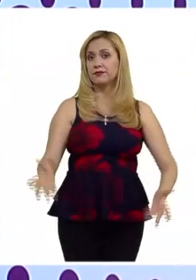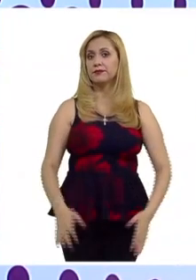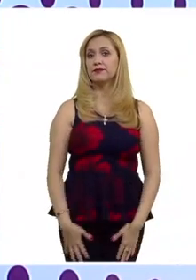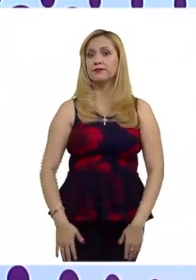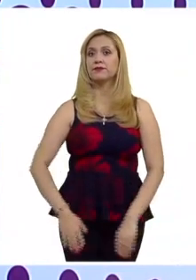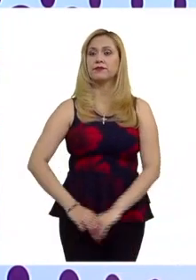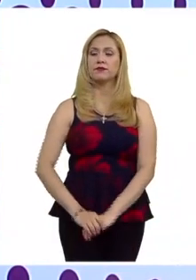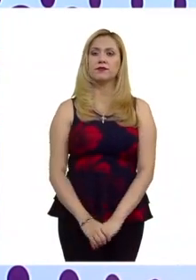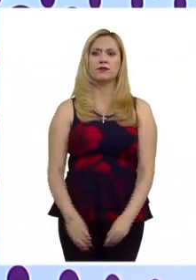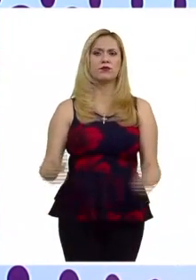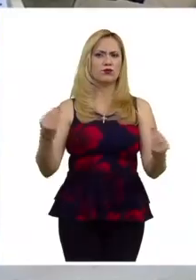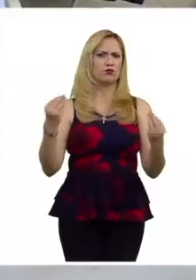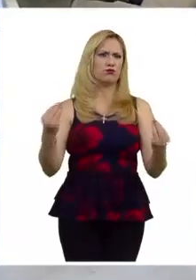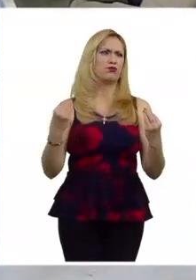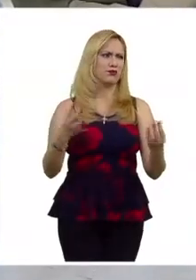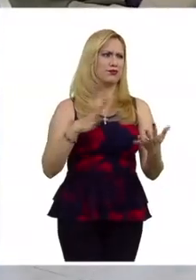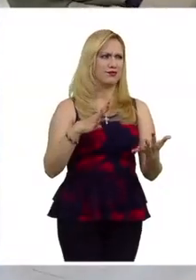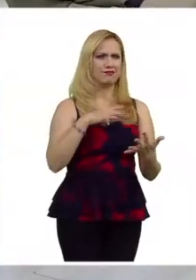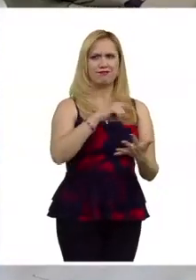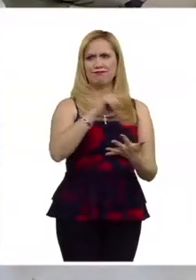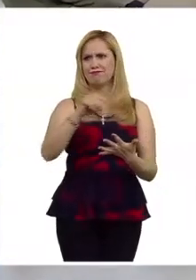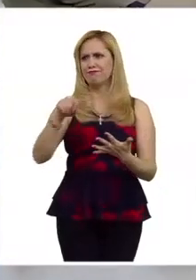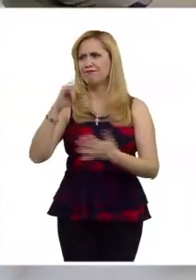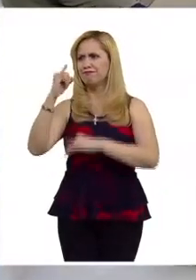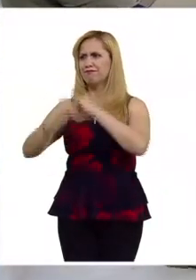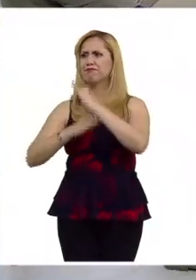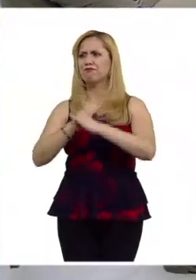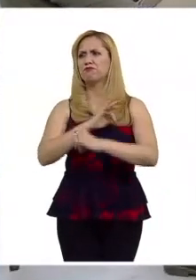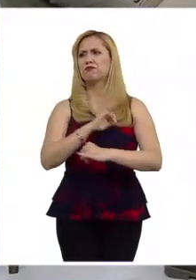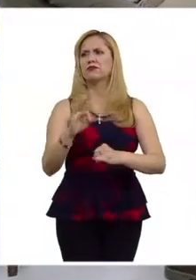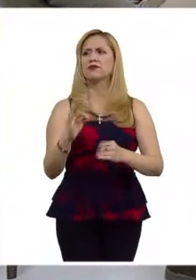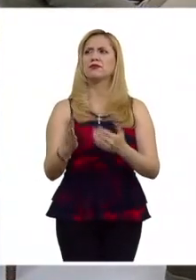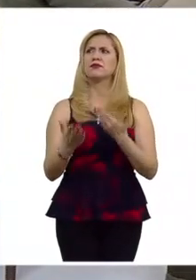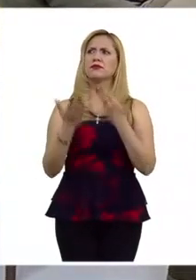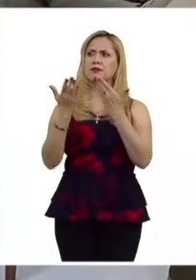creo que muchos casos también a nivel internacional en que podemos acudir para